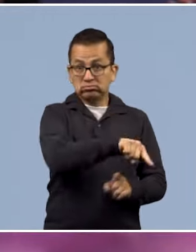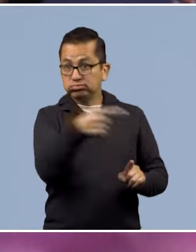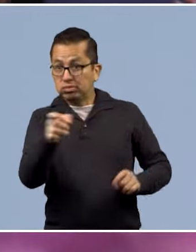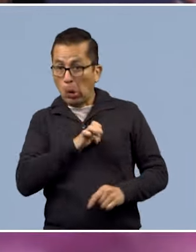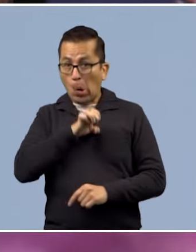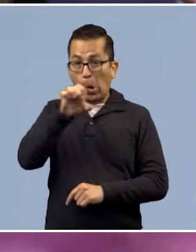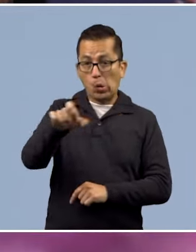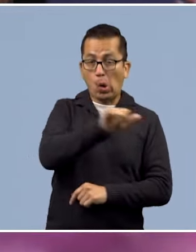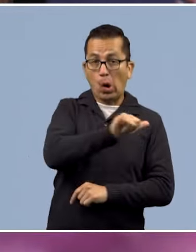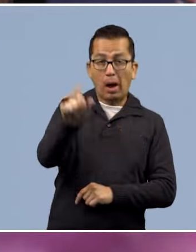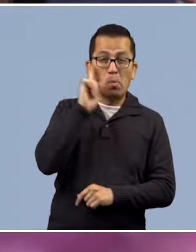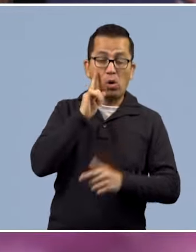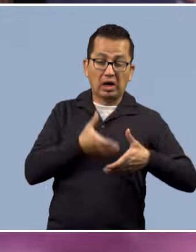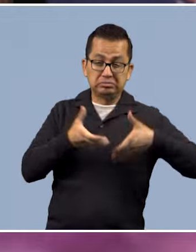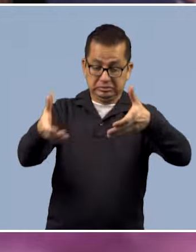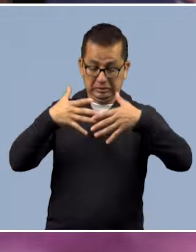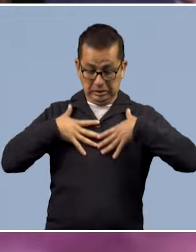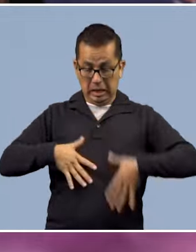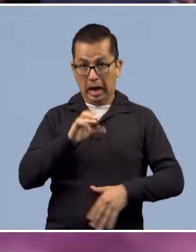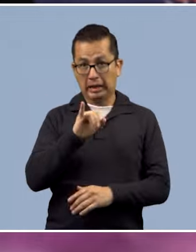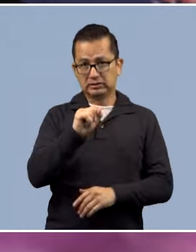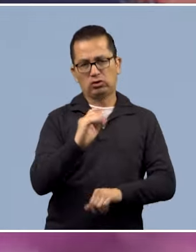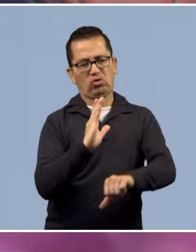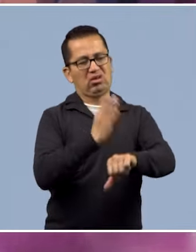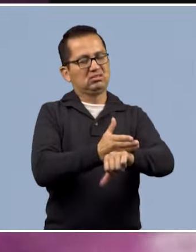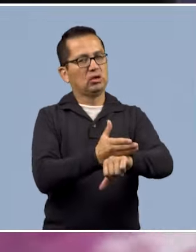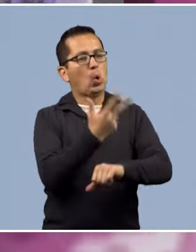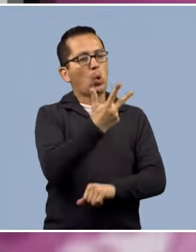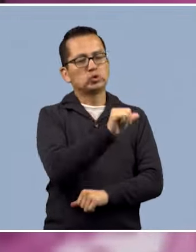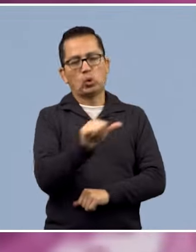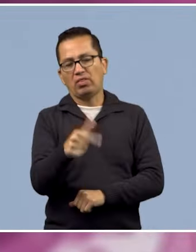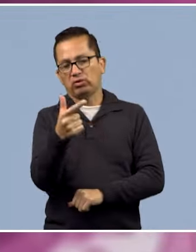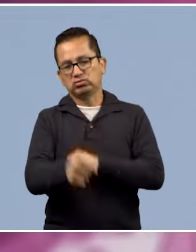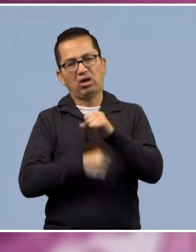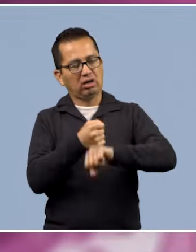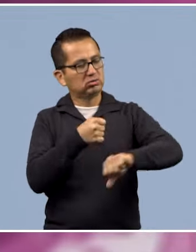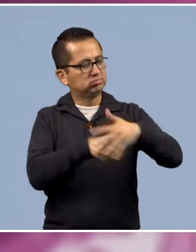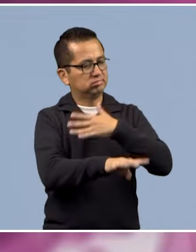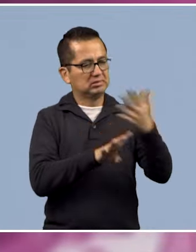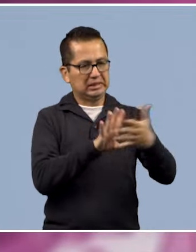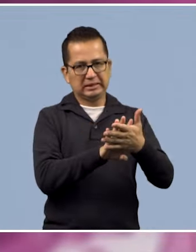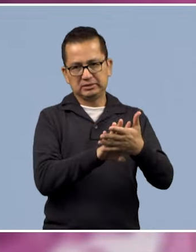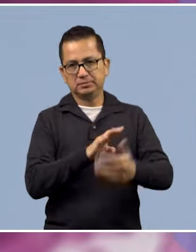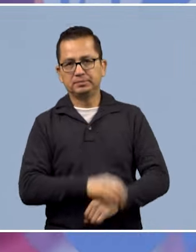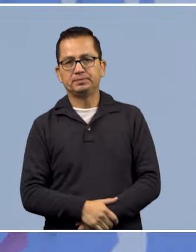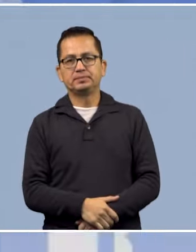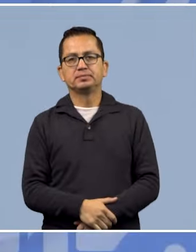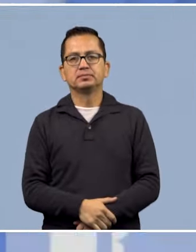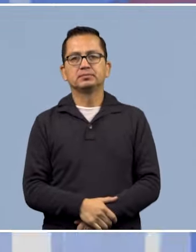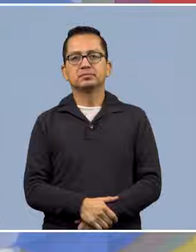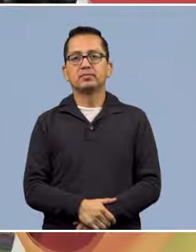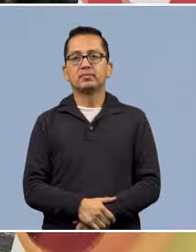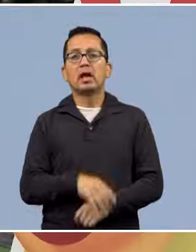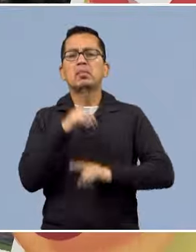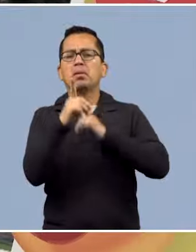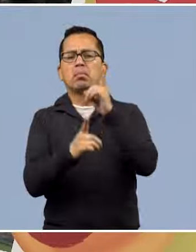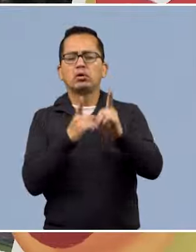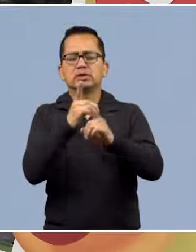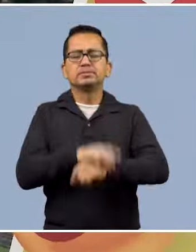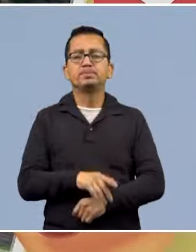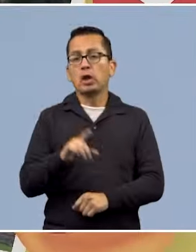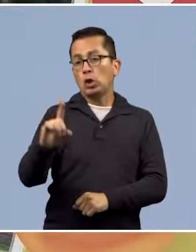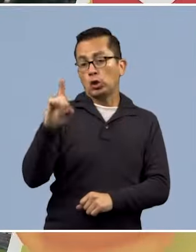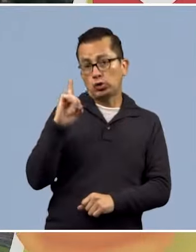irritantes. Asimismo, establece penas severas de entre 8 y 12 años para quienes cometan estos delitos. En